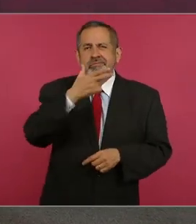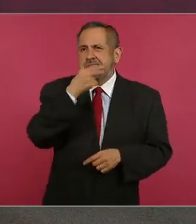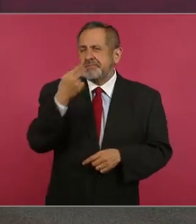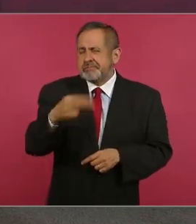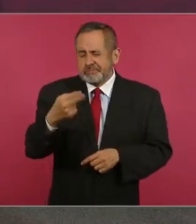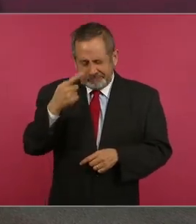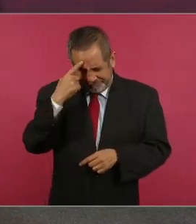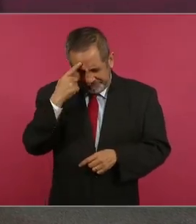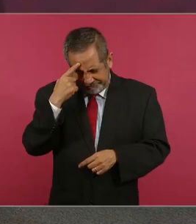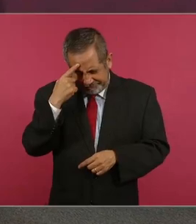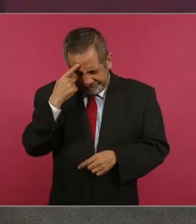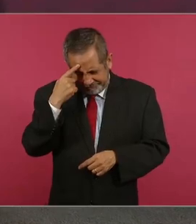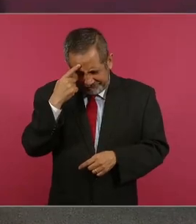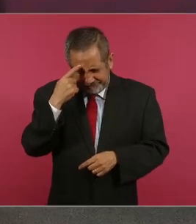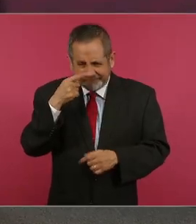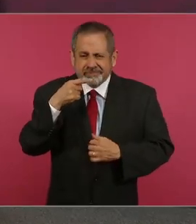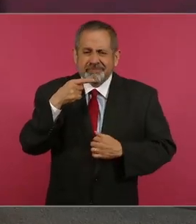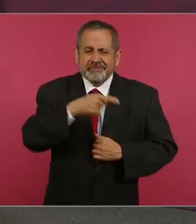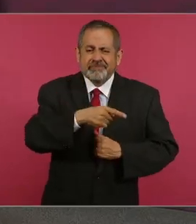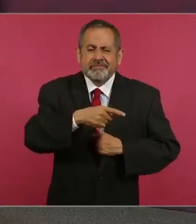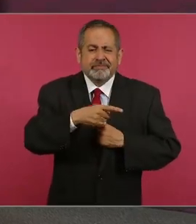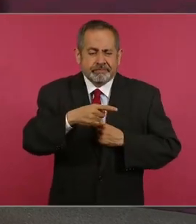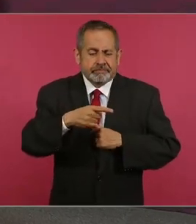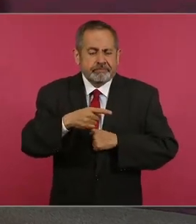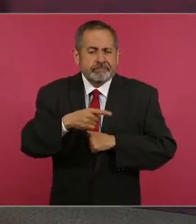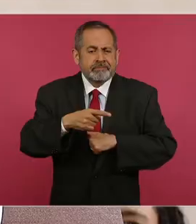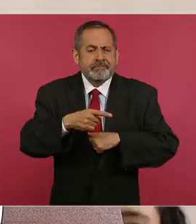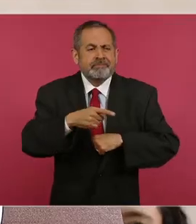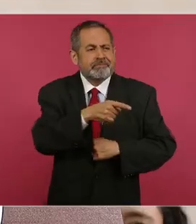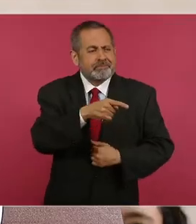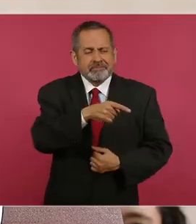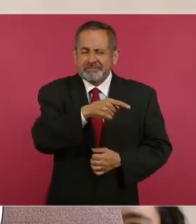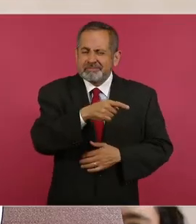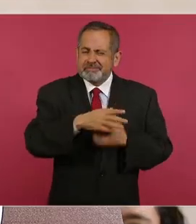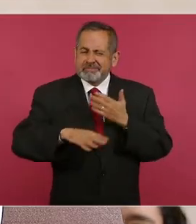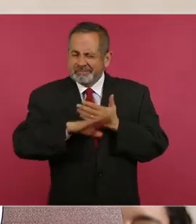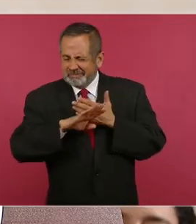uno que después quiso ser del